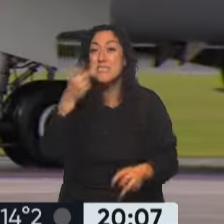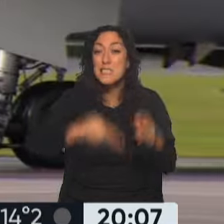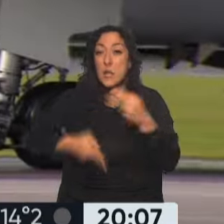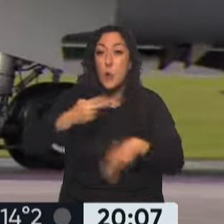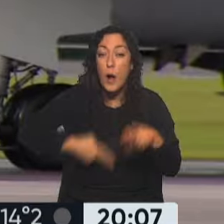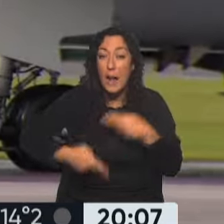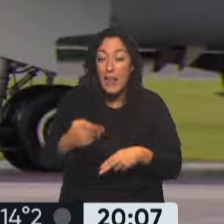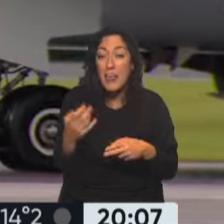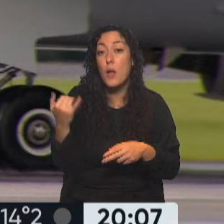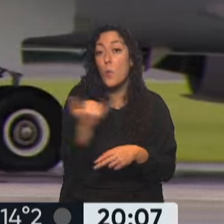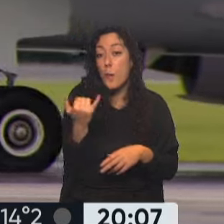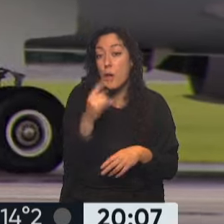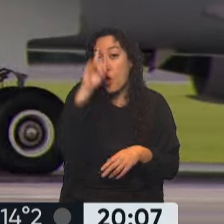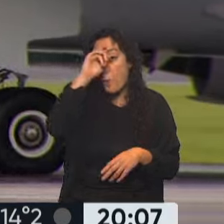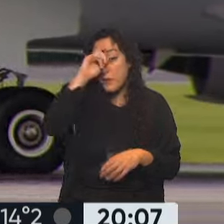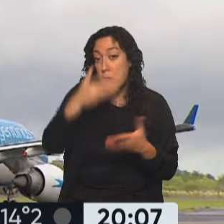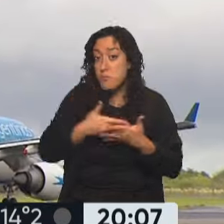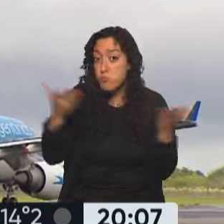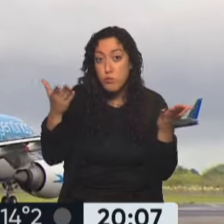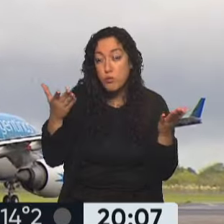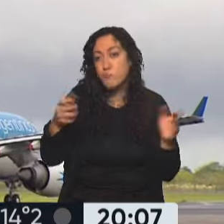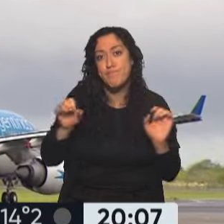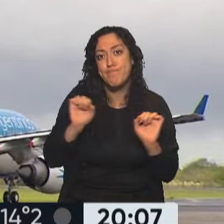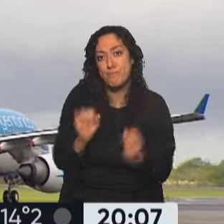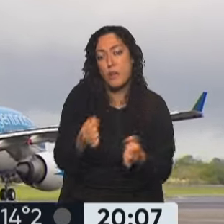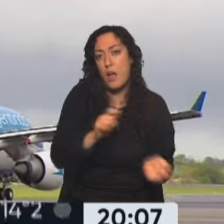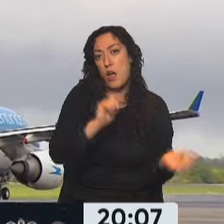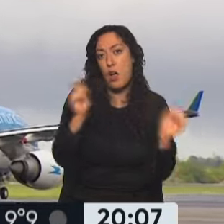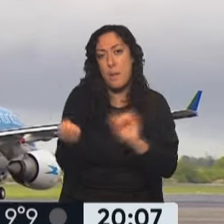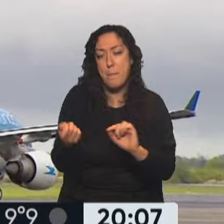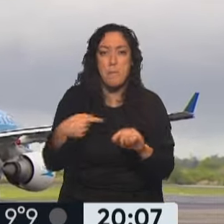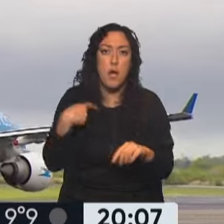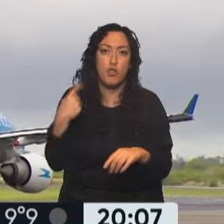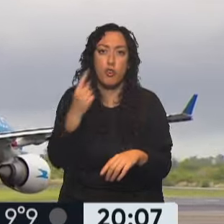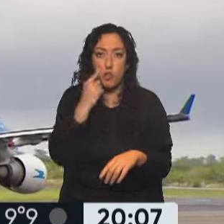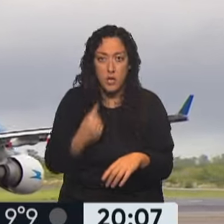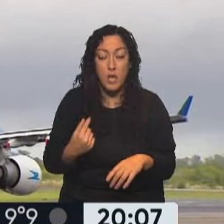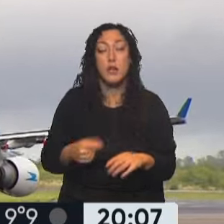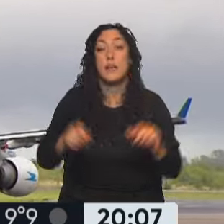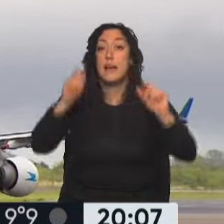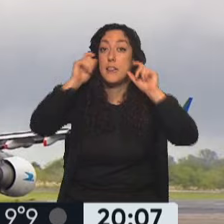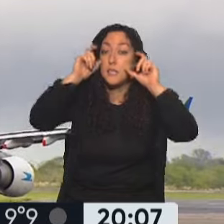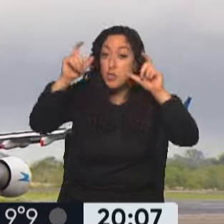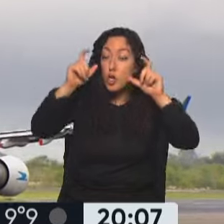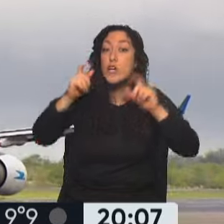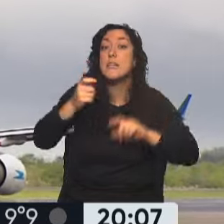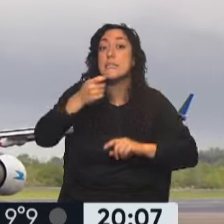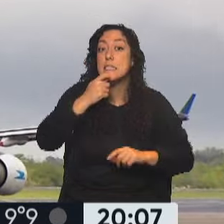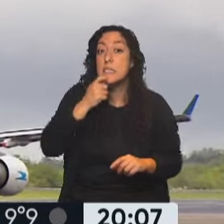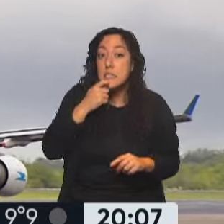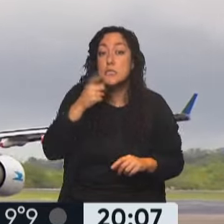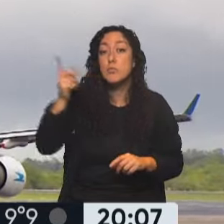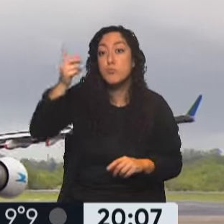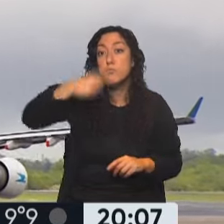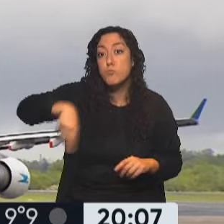estaban programadas en los hospitales públicos han sido reprogramadas. Así que, bueno, atentos a eso. Si había alguna intervención, bueno,